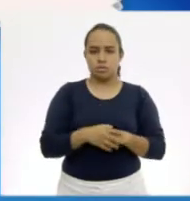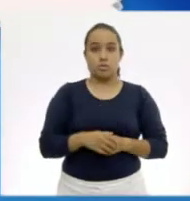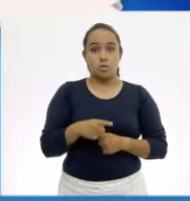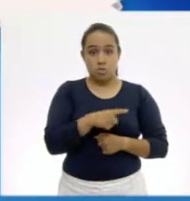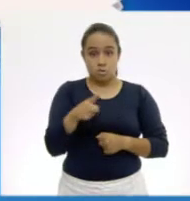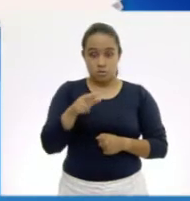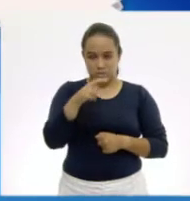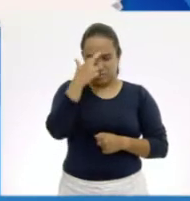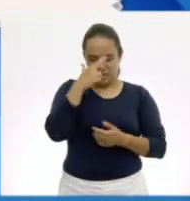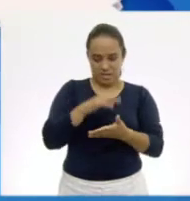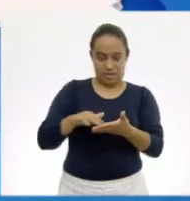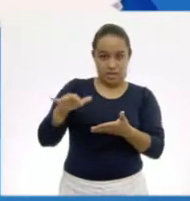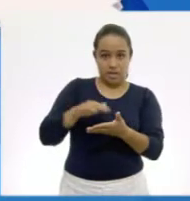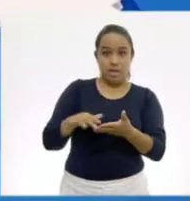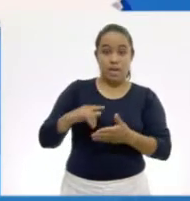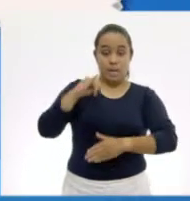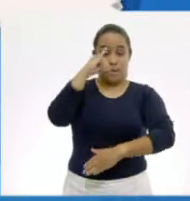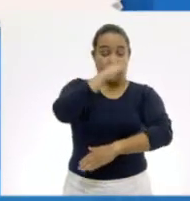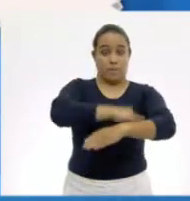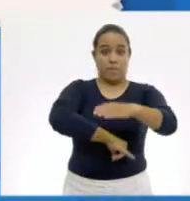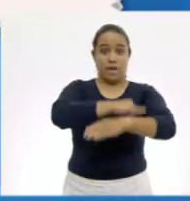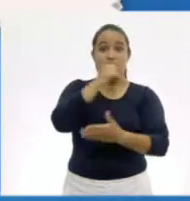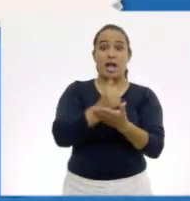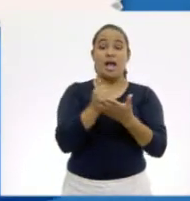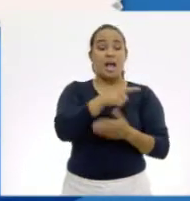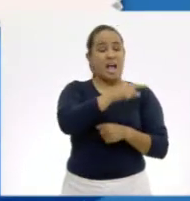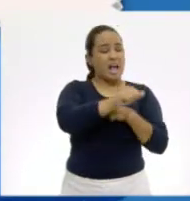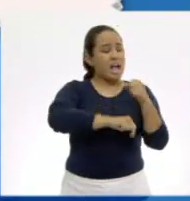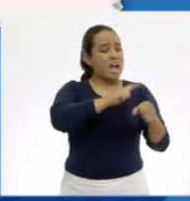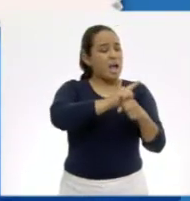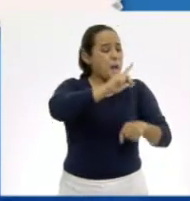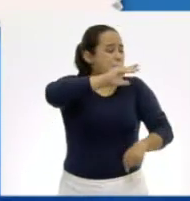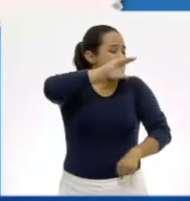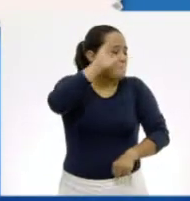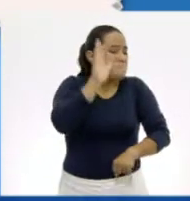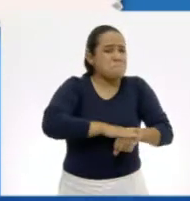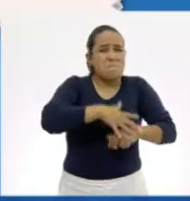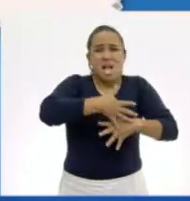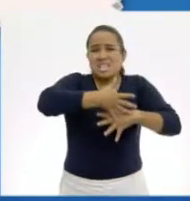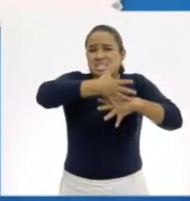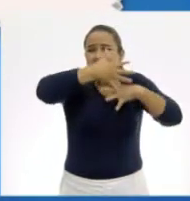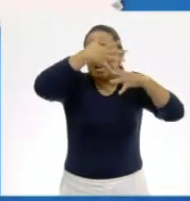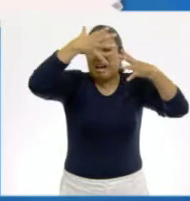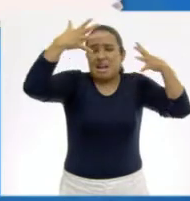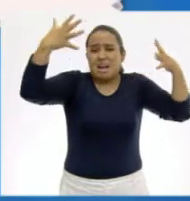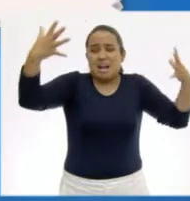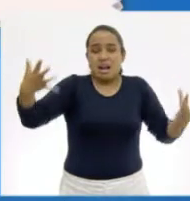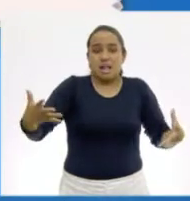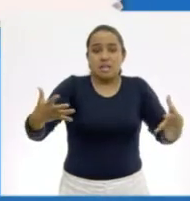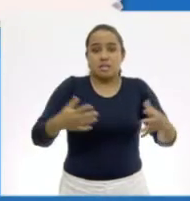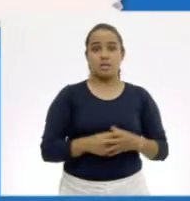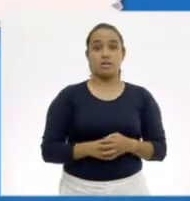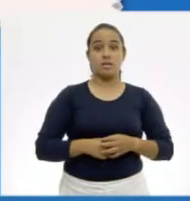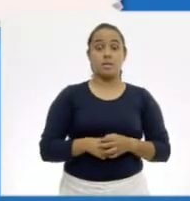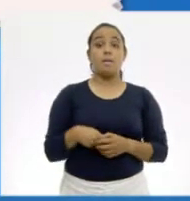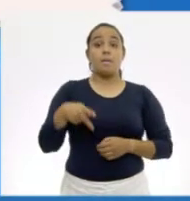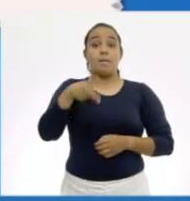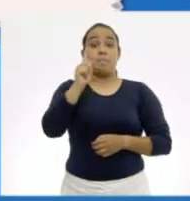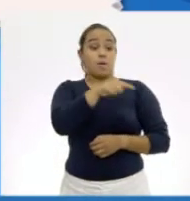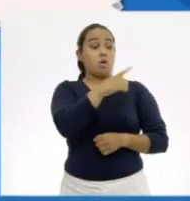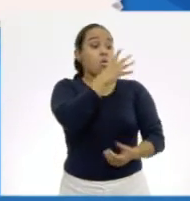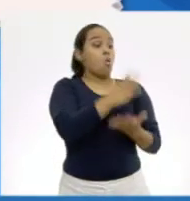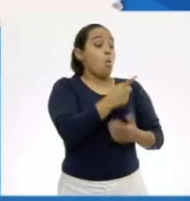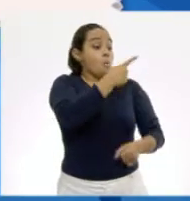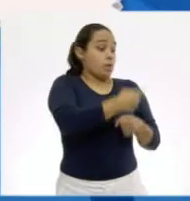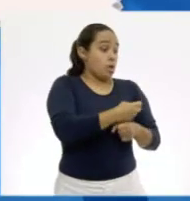Recordemos, el texto decía que la ballena azul era el animal más grande de nuestro planeta. No está diciendo que sea el